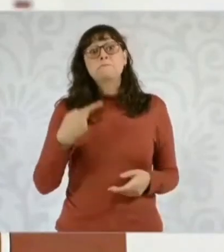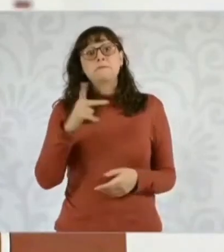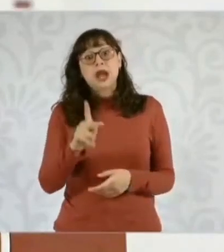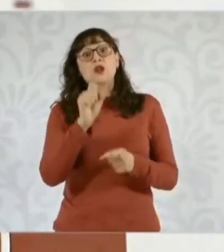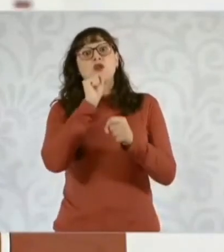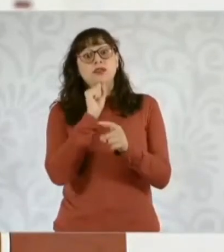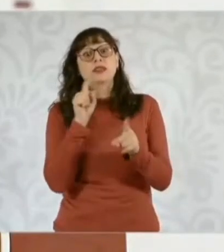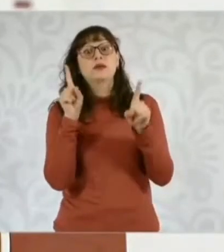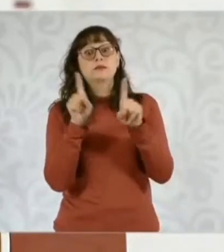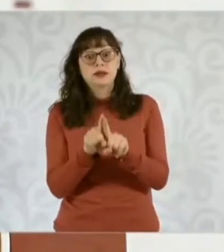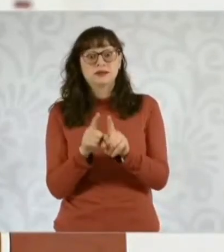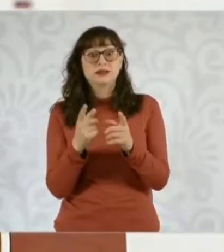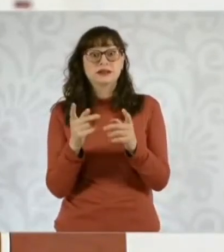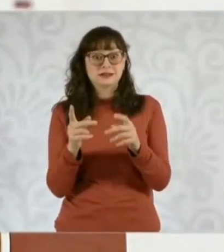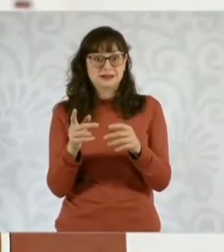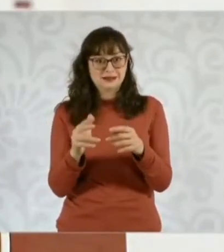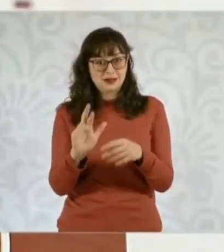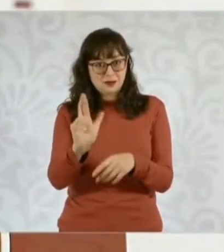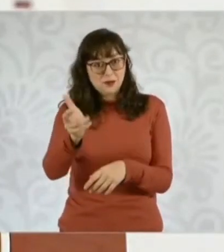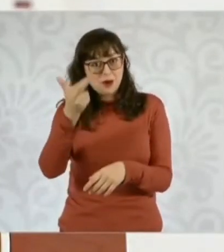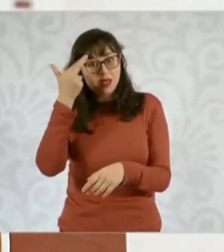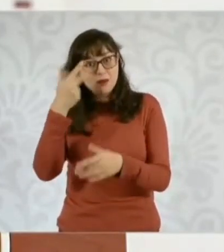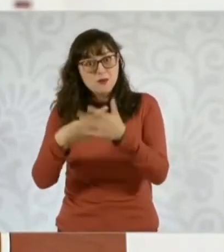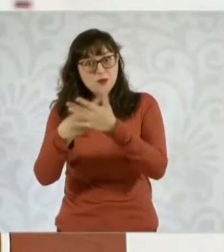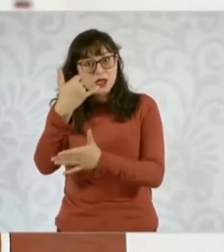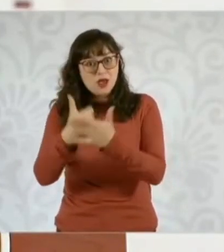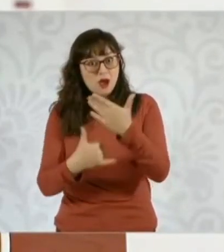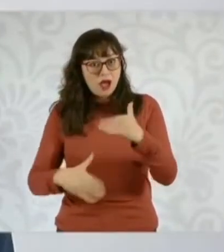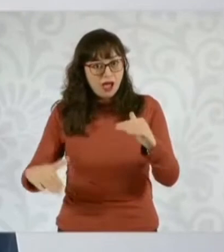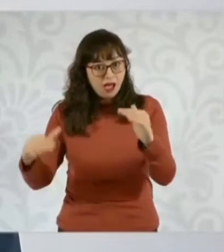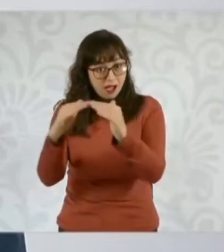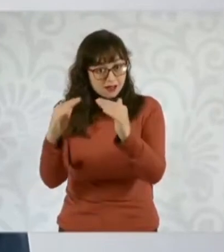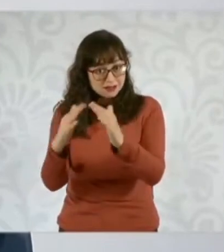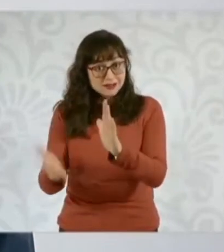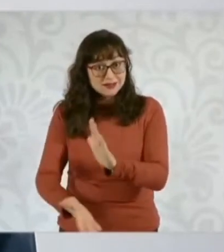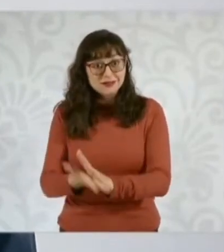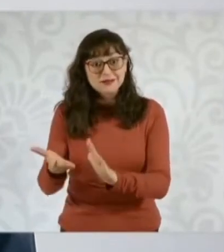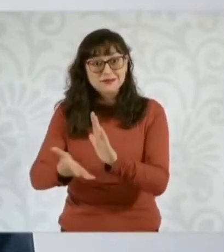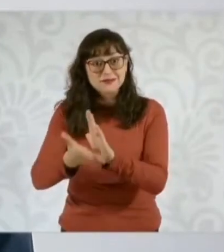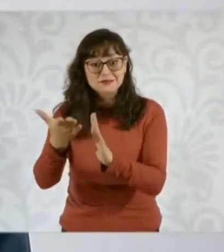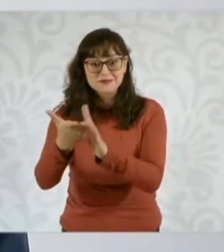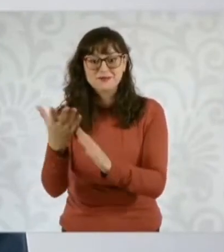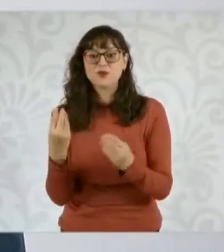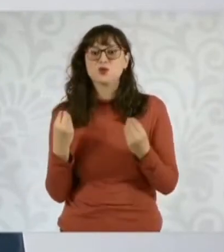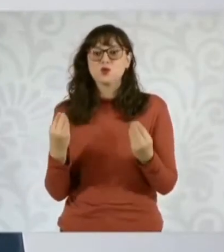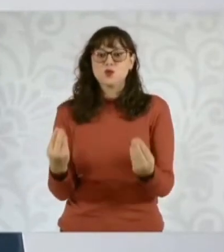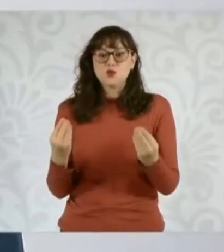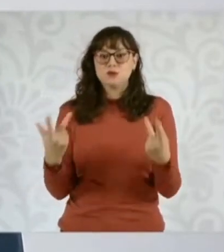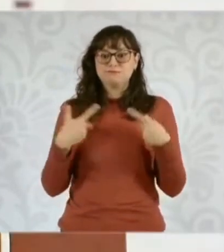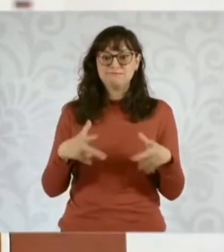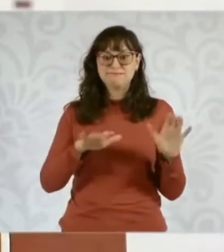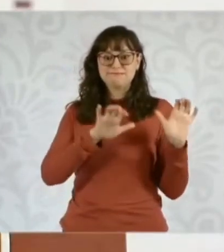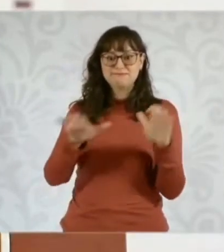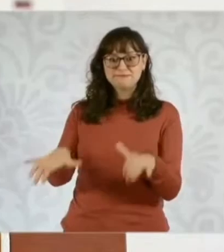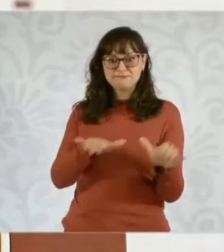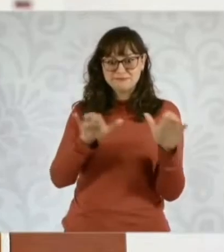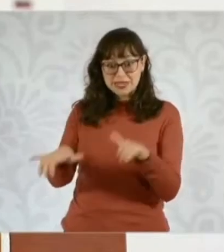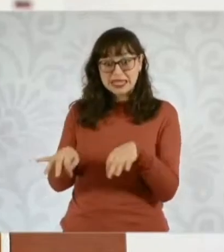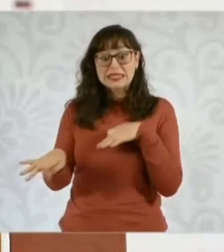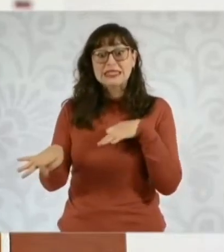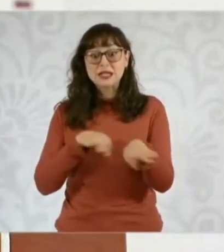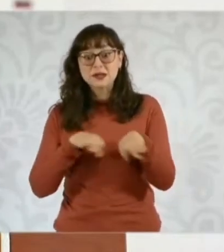además, la vivienda, la vivienda genera mucho empleo. Infonavit tiene